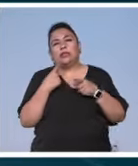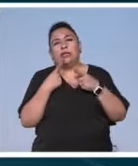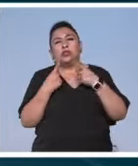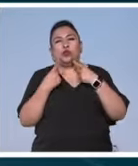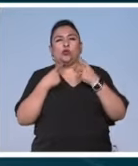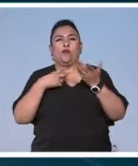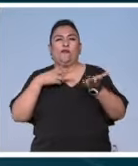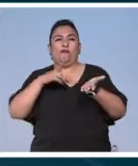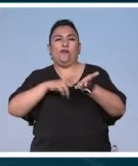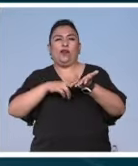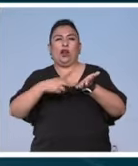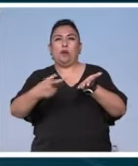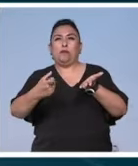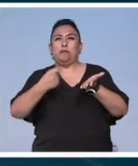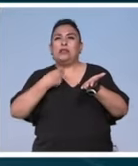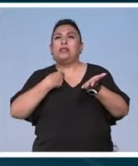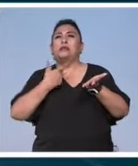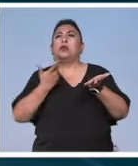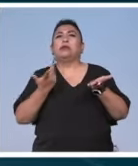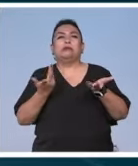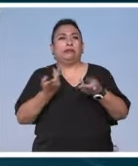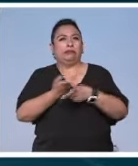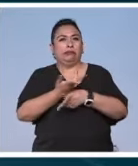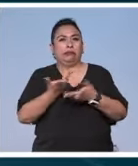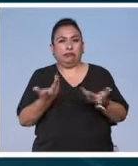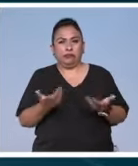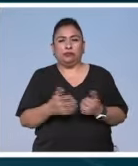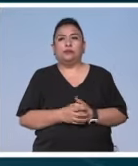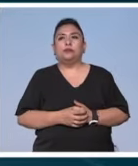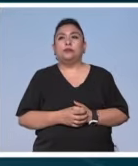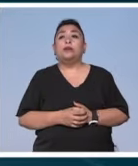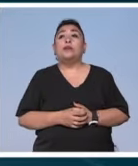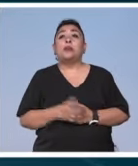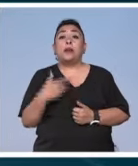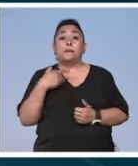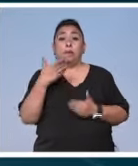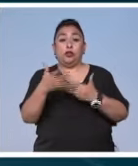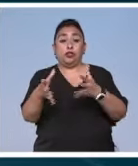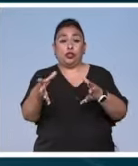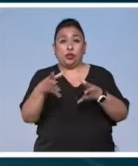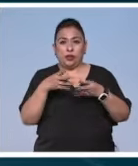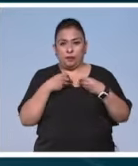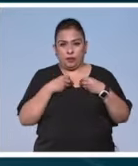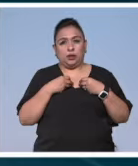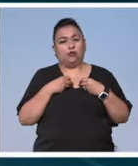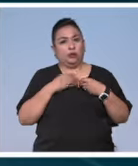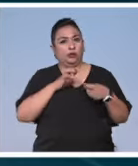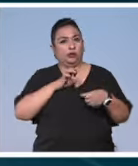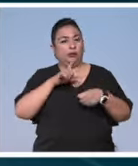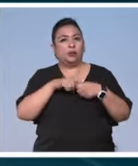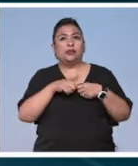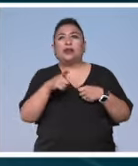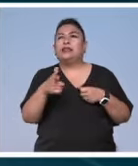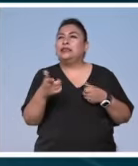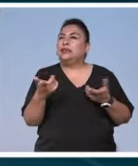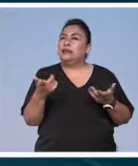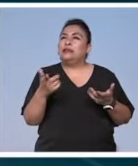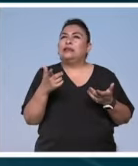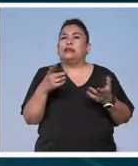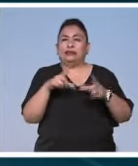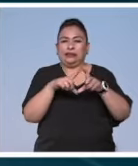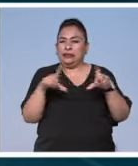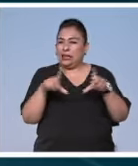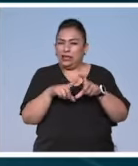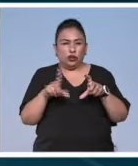ética de él mismo sobre lo que está haciendo el proceso de adaptación fue particular no propiamente desde el